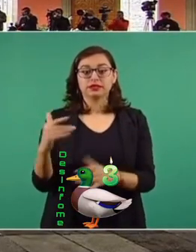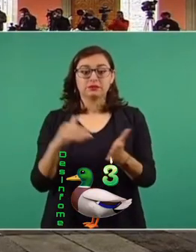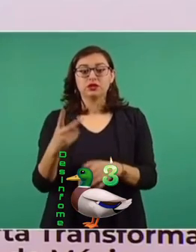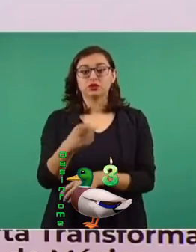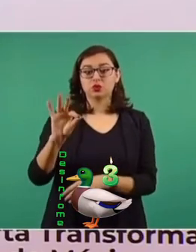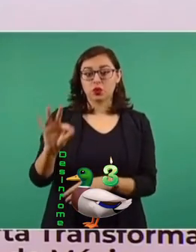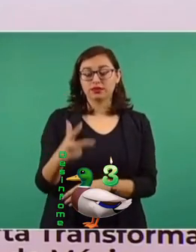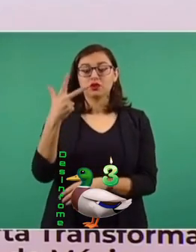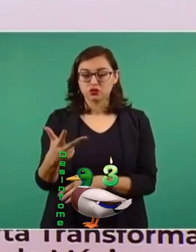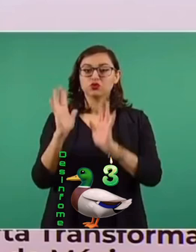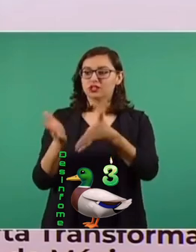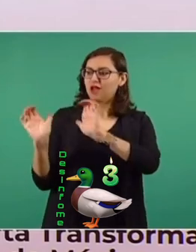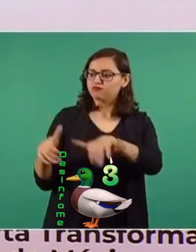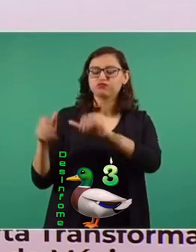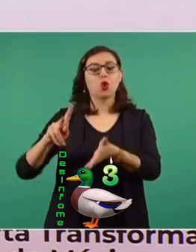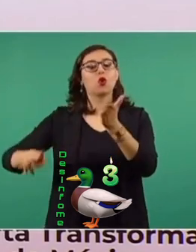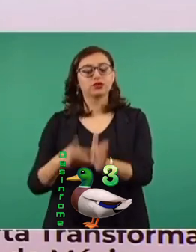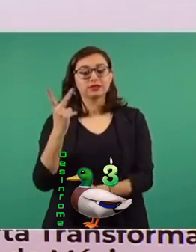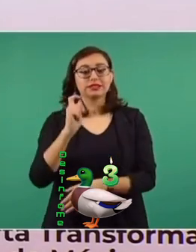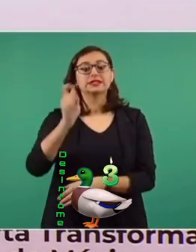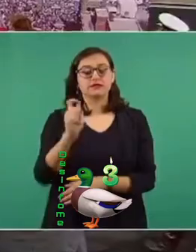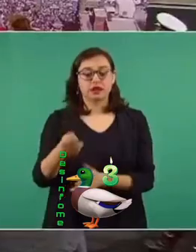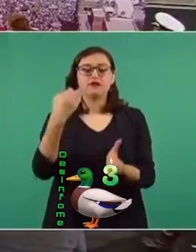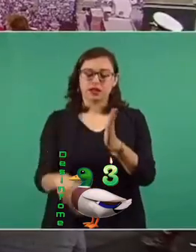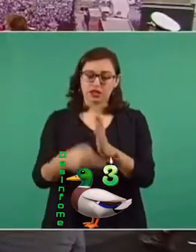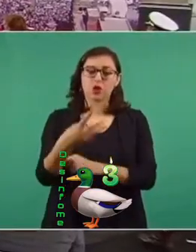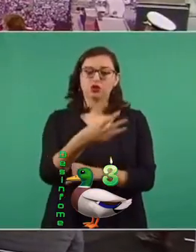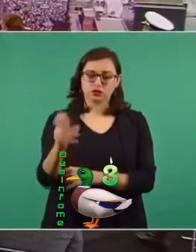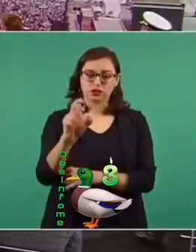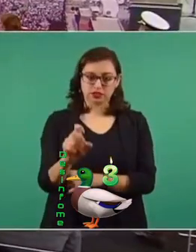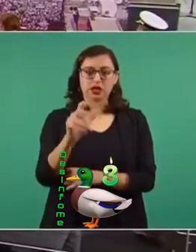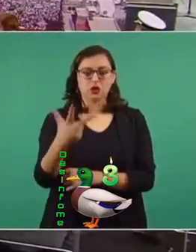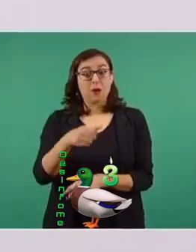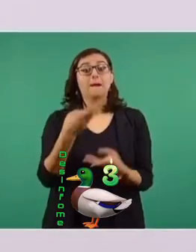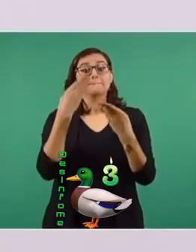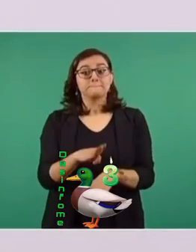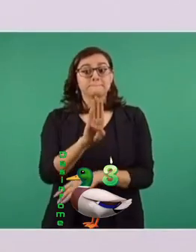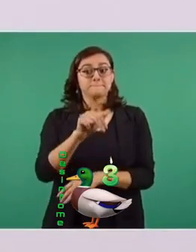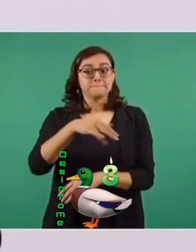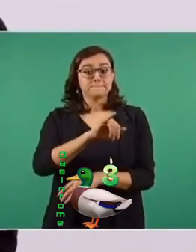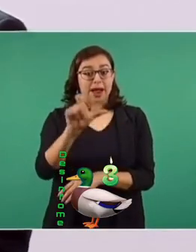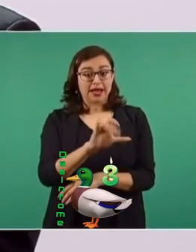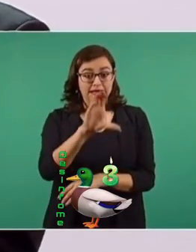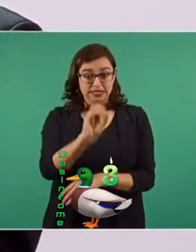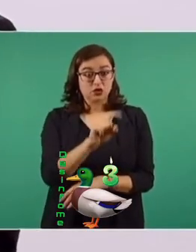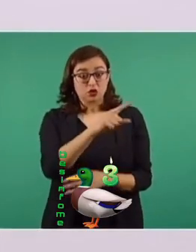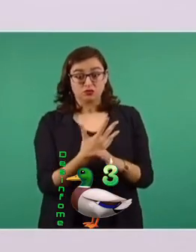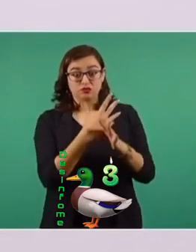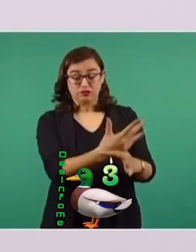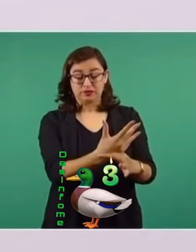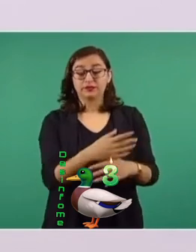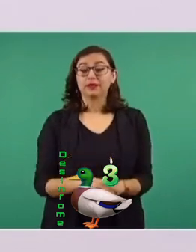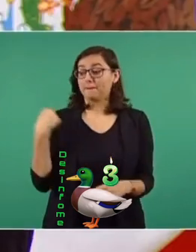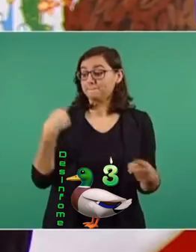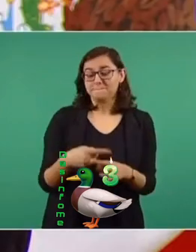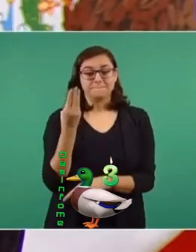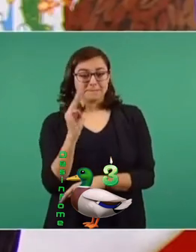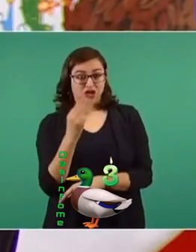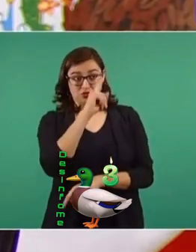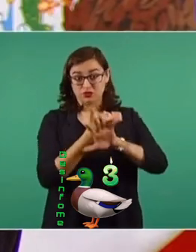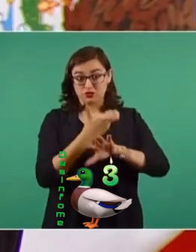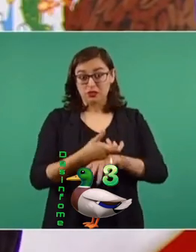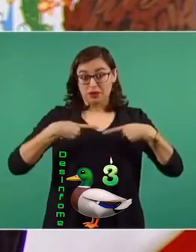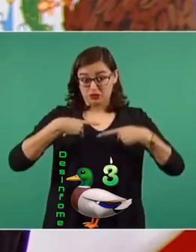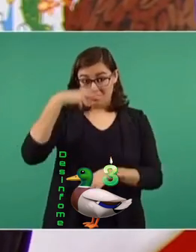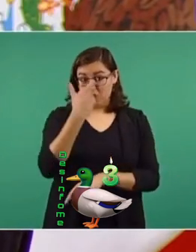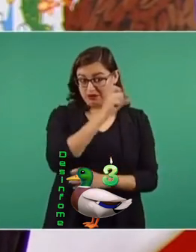De modo que solo nos faltan 438 mil 156. Mesas que llegaron al país en mayo alcanzaron